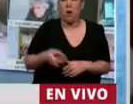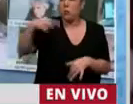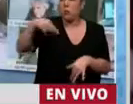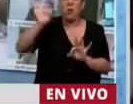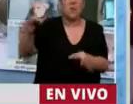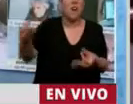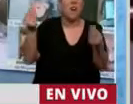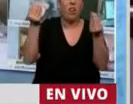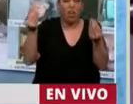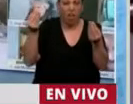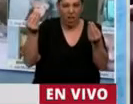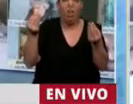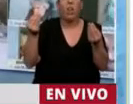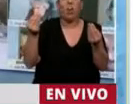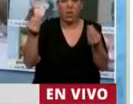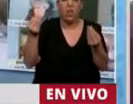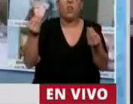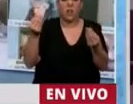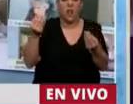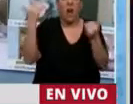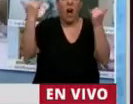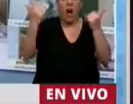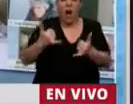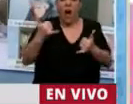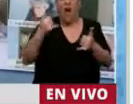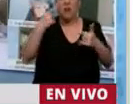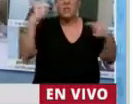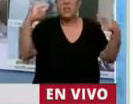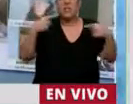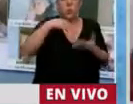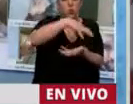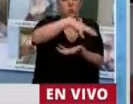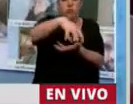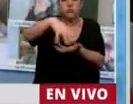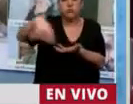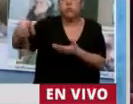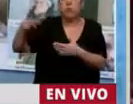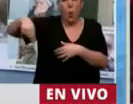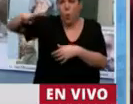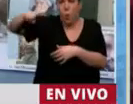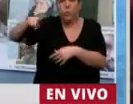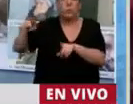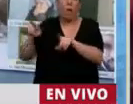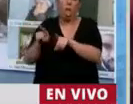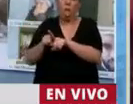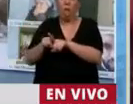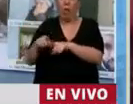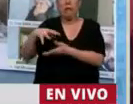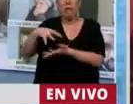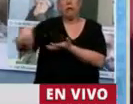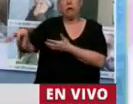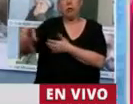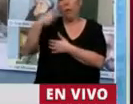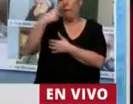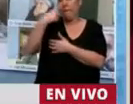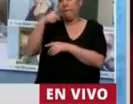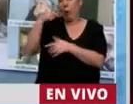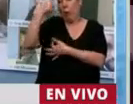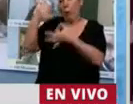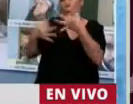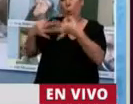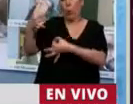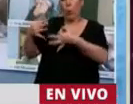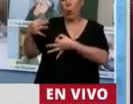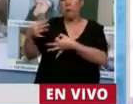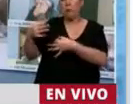5 y 20 de la mañana, de la mañana de hoy, no de la madrugada. Pero bueno, se cumplió y se